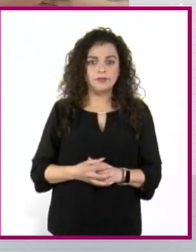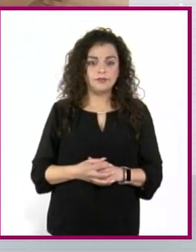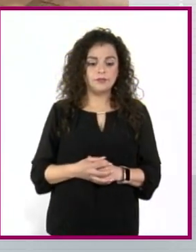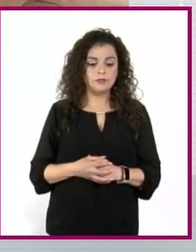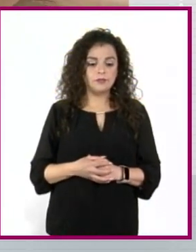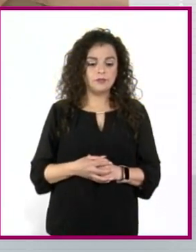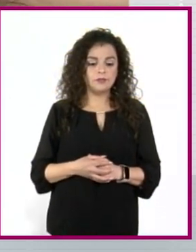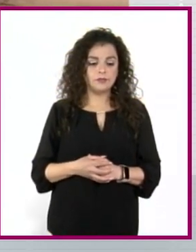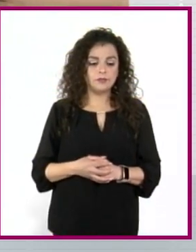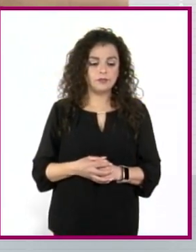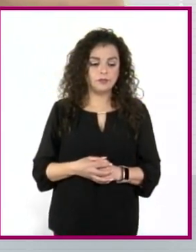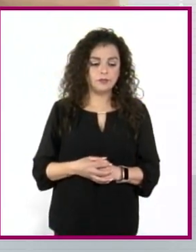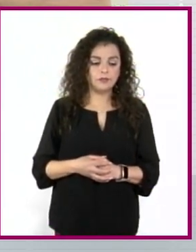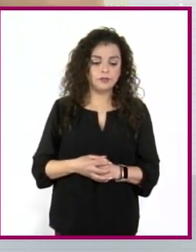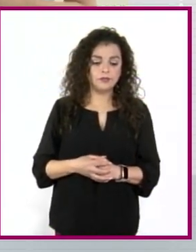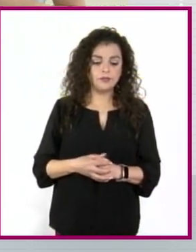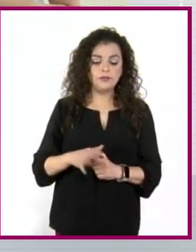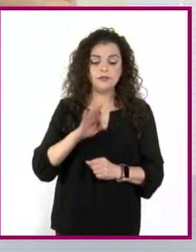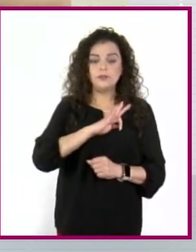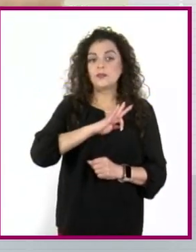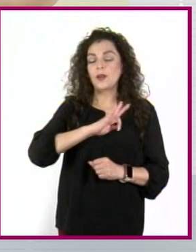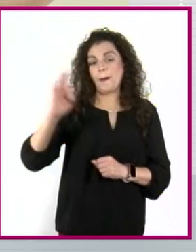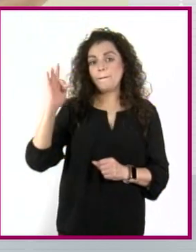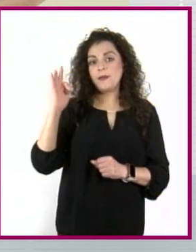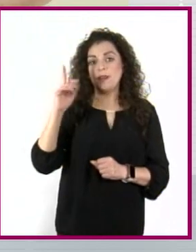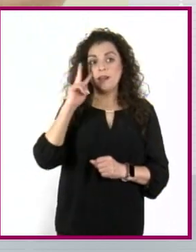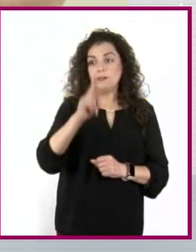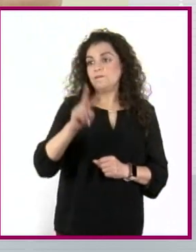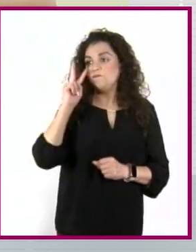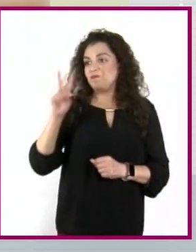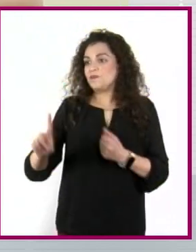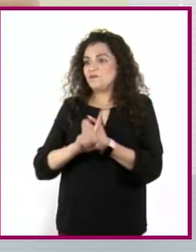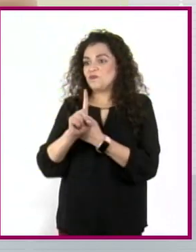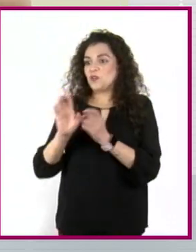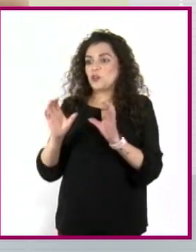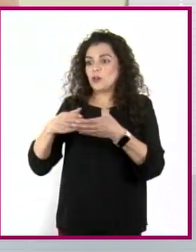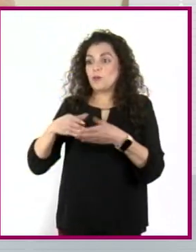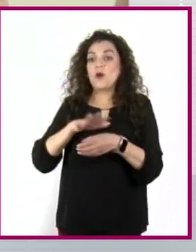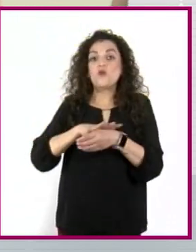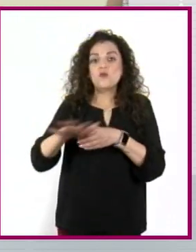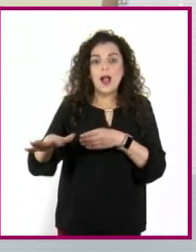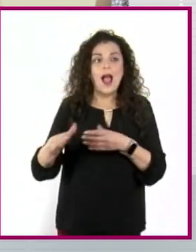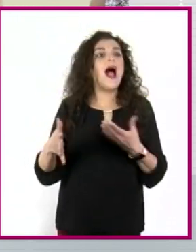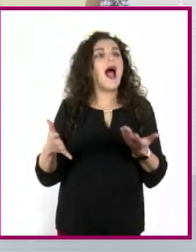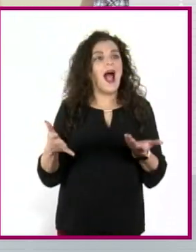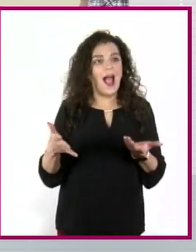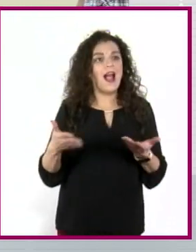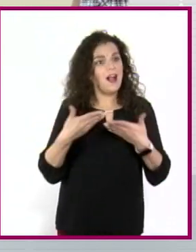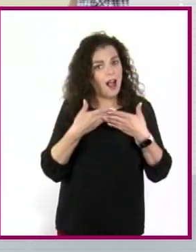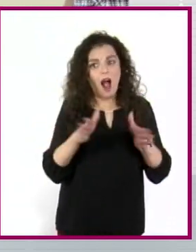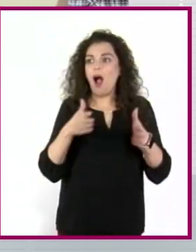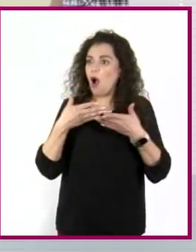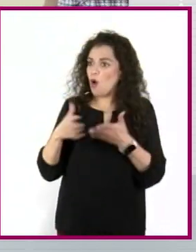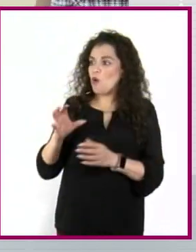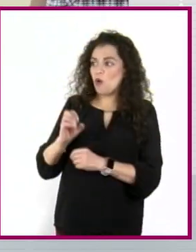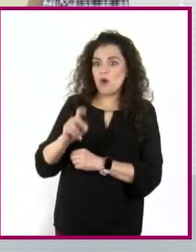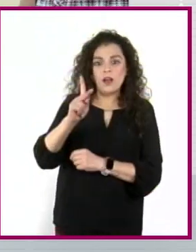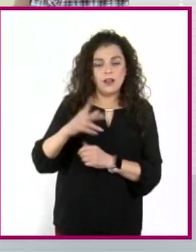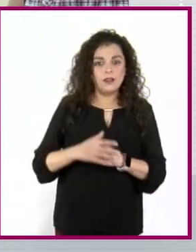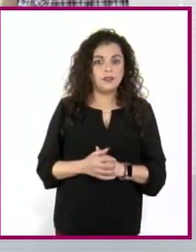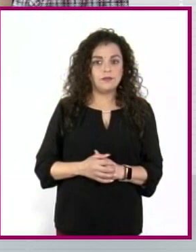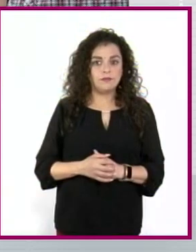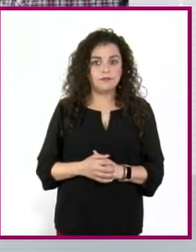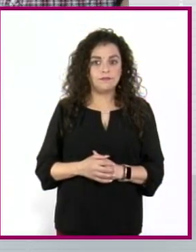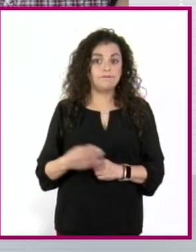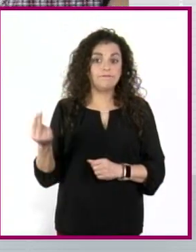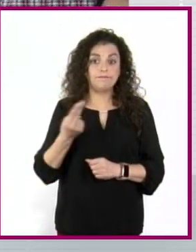abrirse a observar qué problemas hay en la comunidad, ¿no? Es decir, hay que trabajar en lo individual y hay